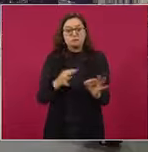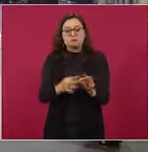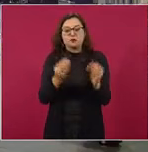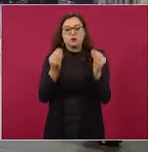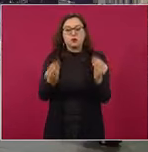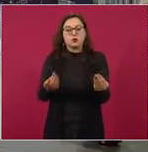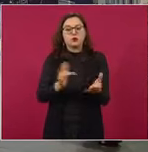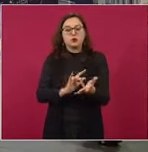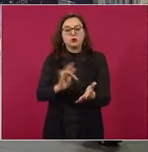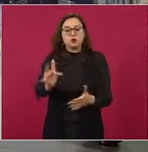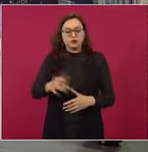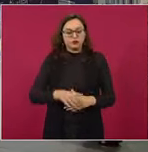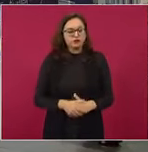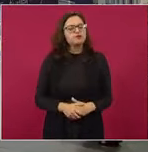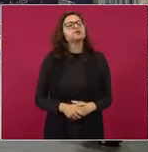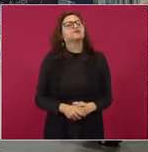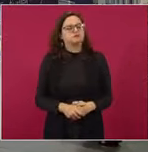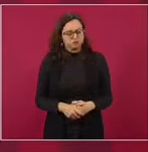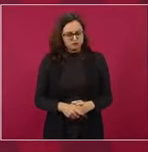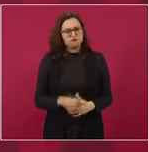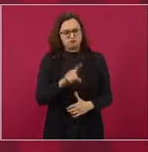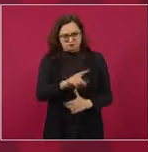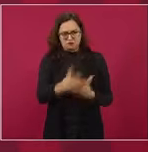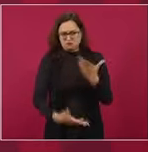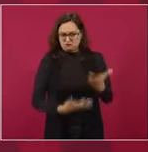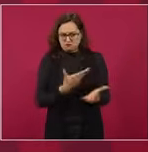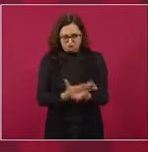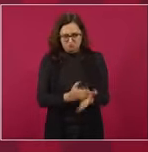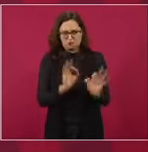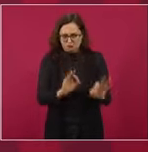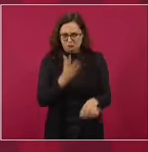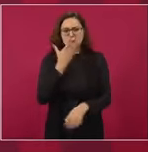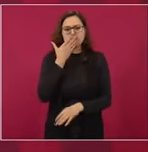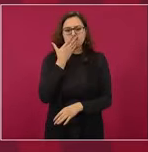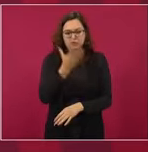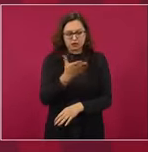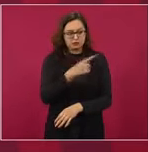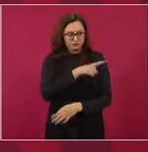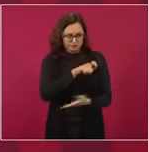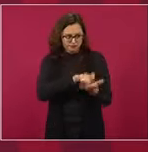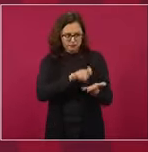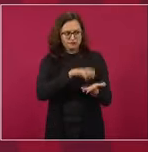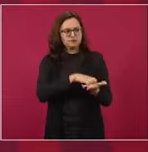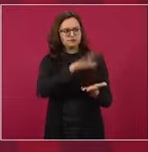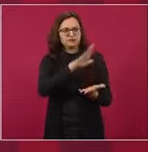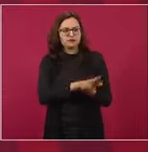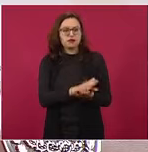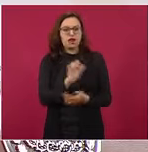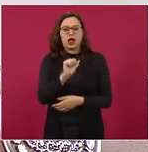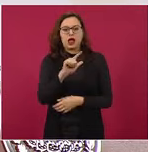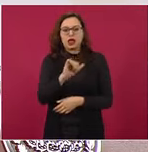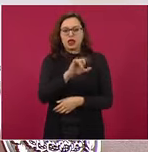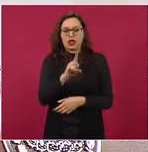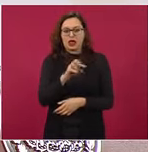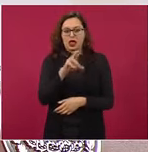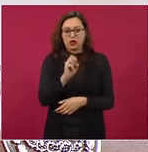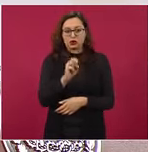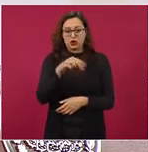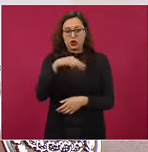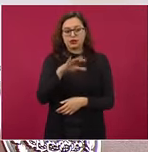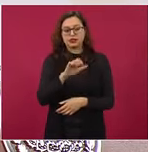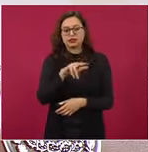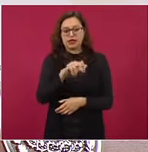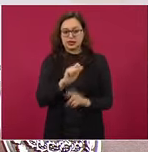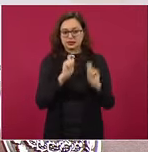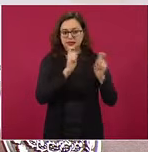gracias. Muy bien, tomamos en cuenta tu propuesta y que Alejandro Encinas se haga cargo y